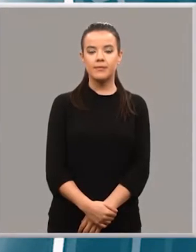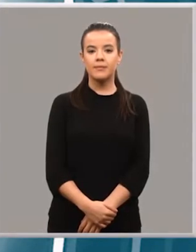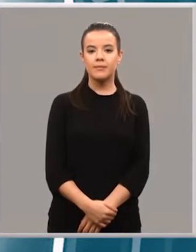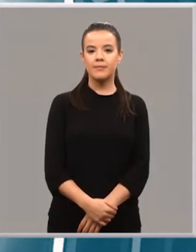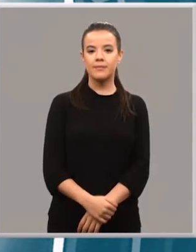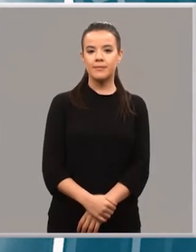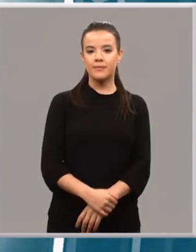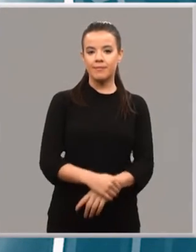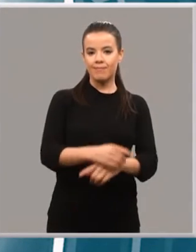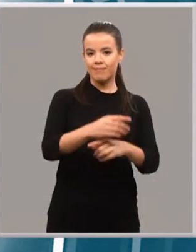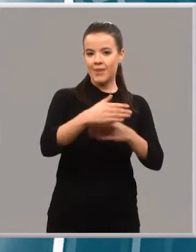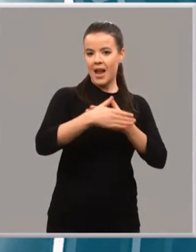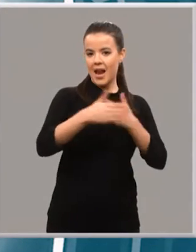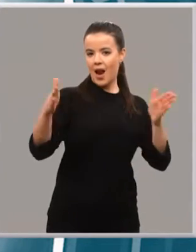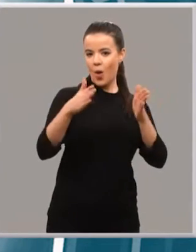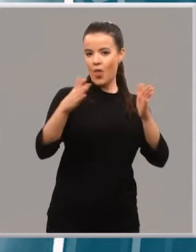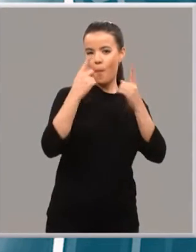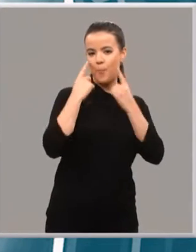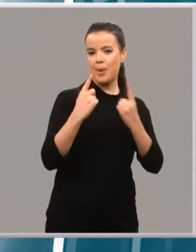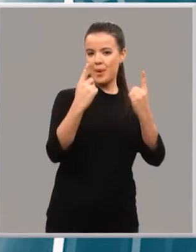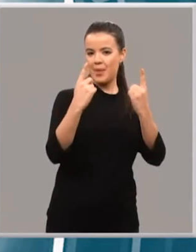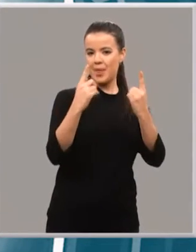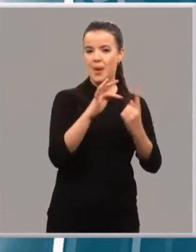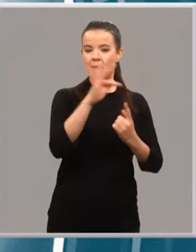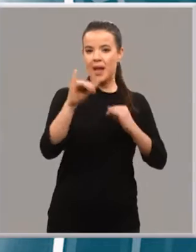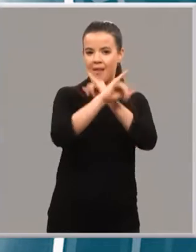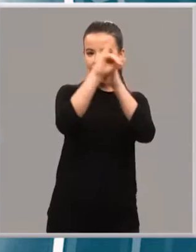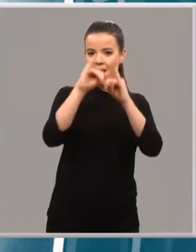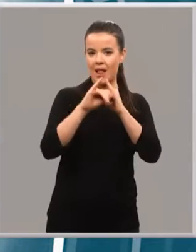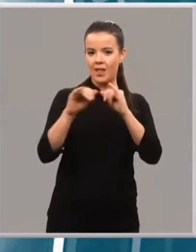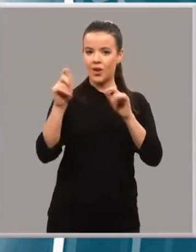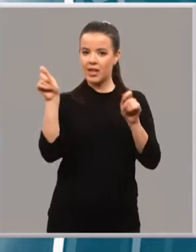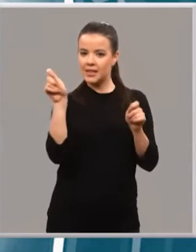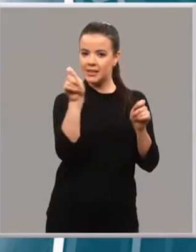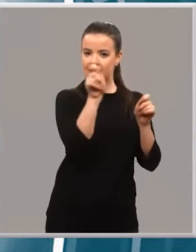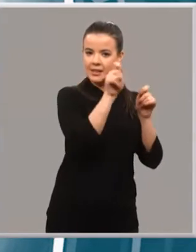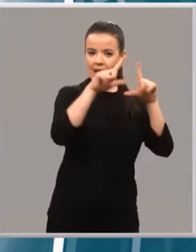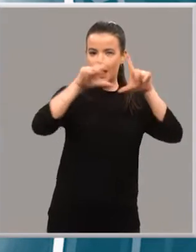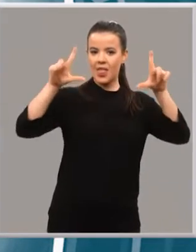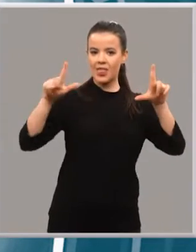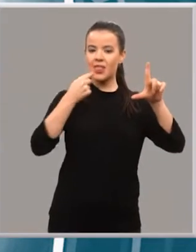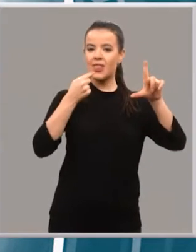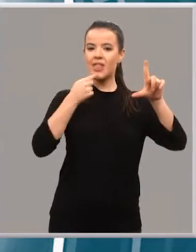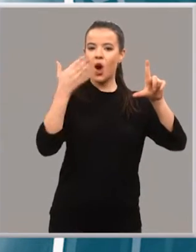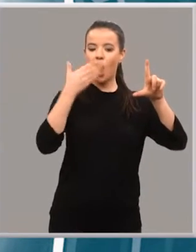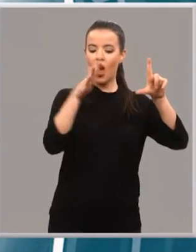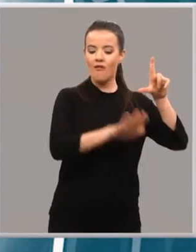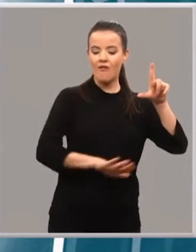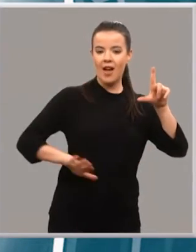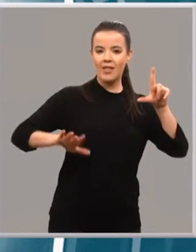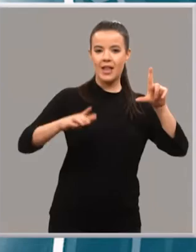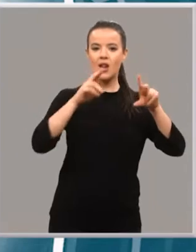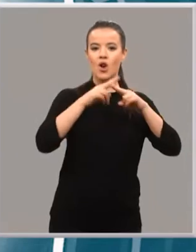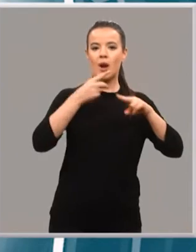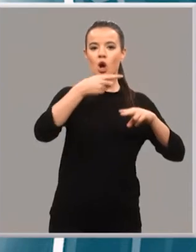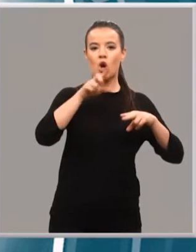Primera inauguración y feliz de repente correr la cortina y que aparezca Escuela Infantil Gloria Fuertes, pero se puede pedir